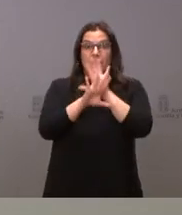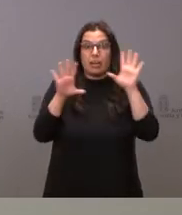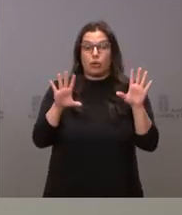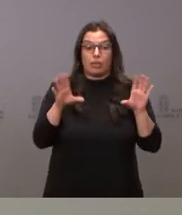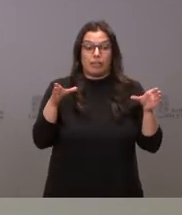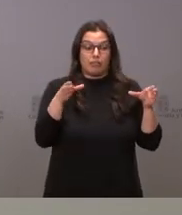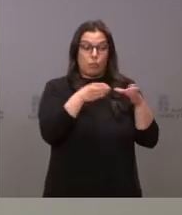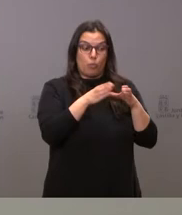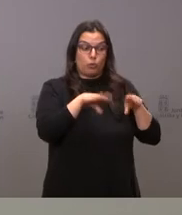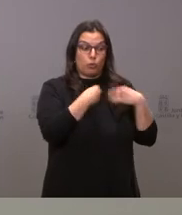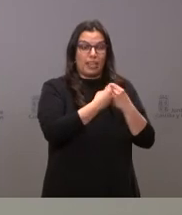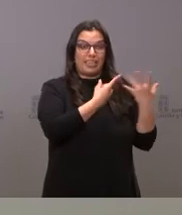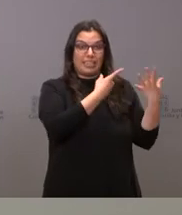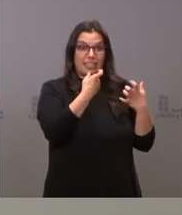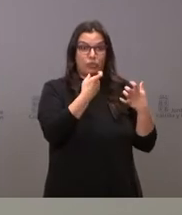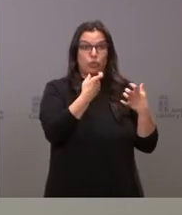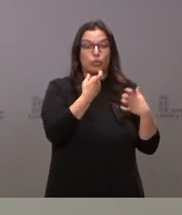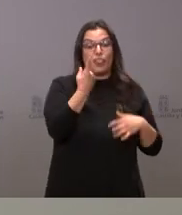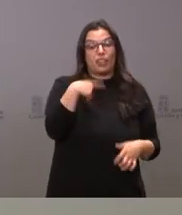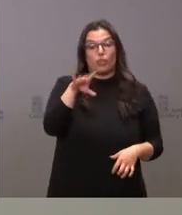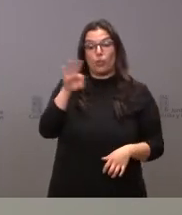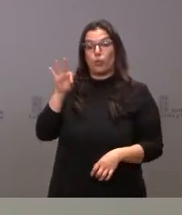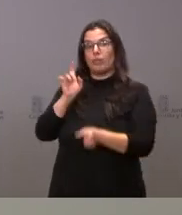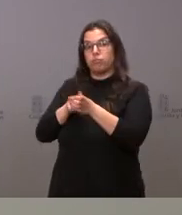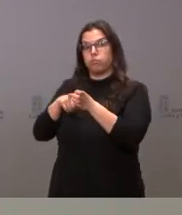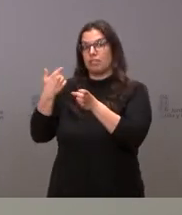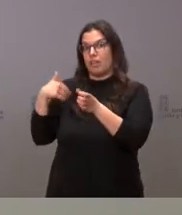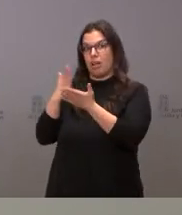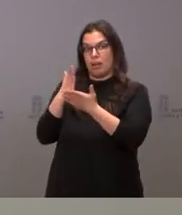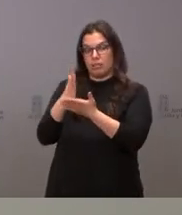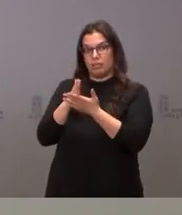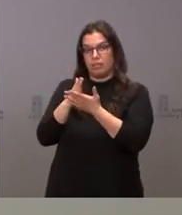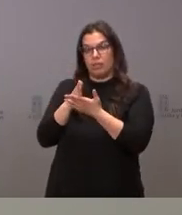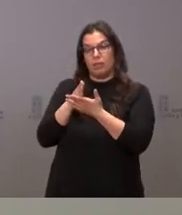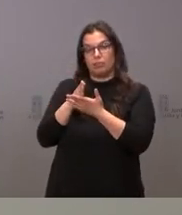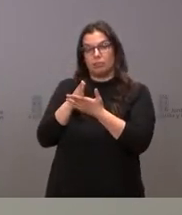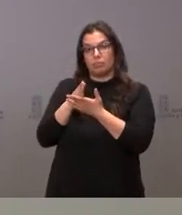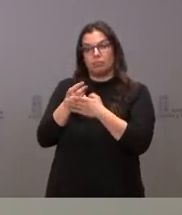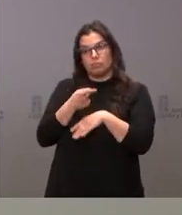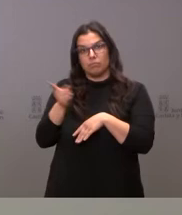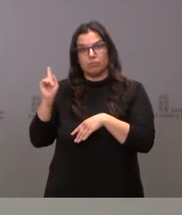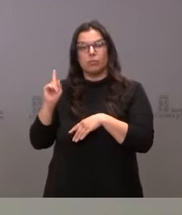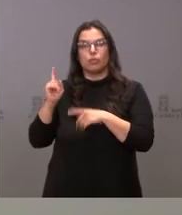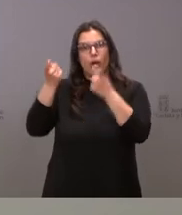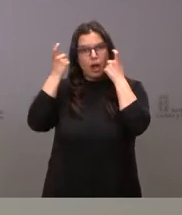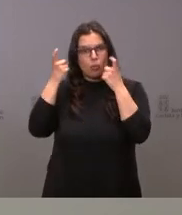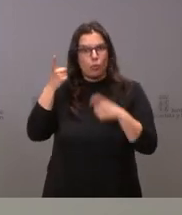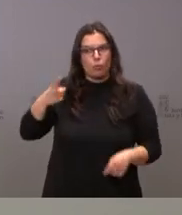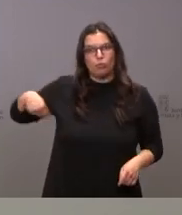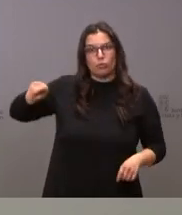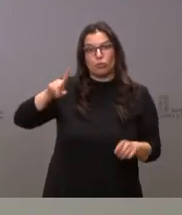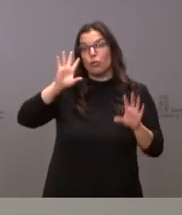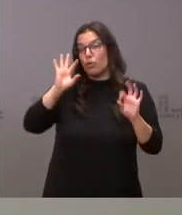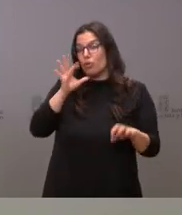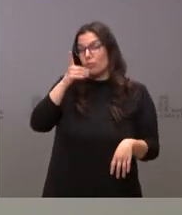ya son 150 el sistema educativo, muchos de ellos son alumnos que pueden estar en nuestro sistema educativo, como es natural, porque